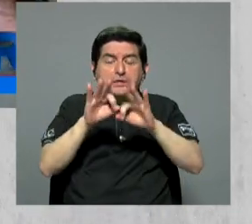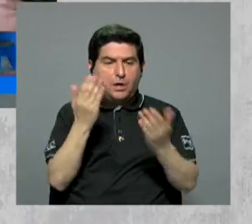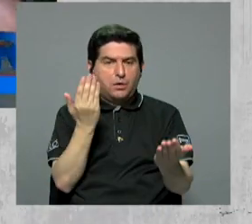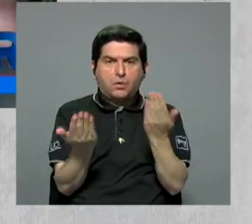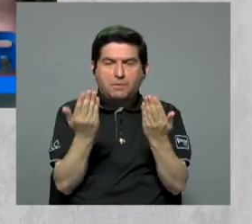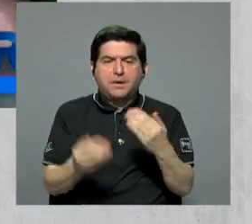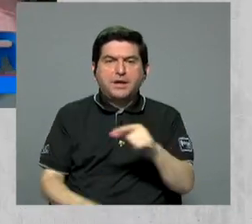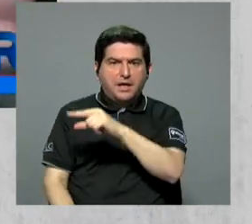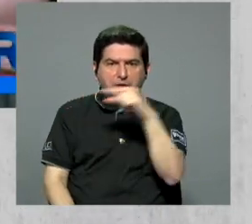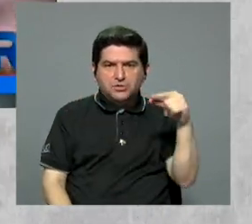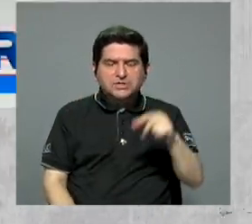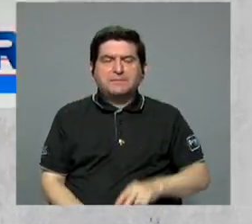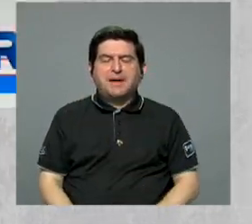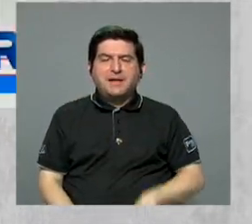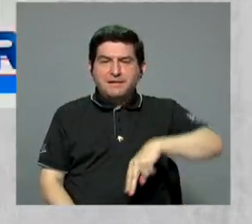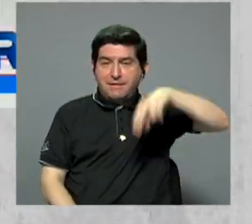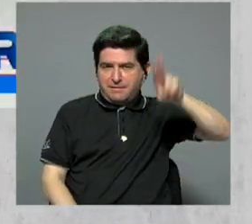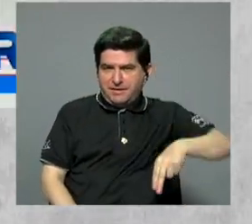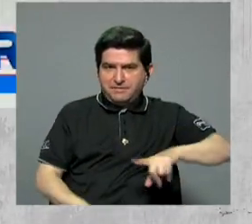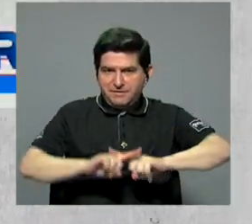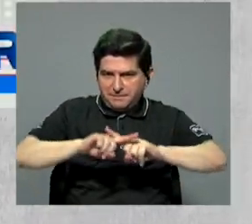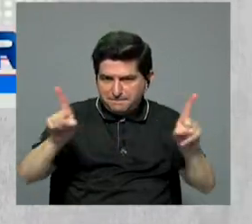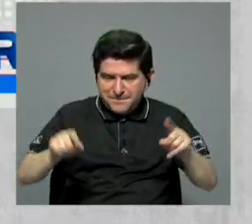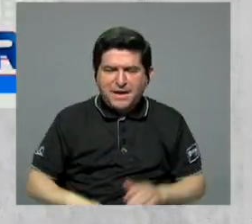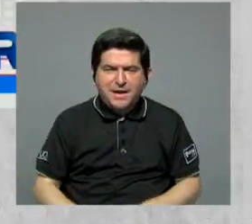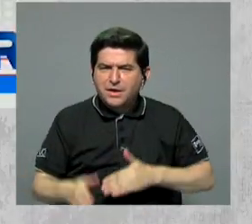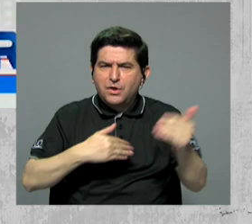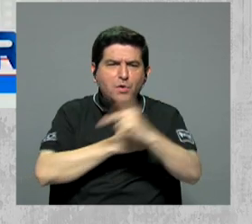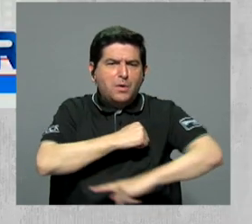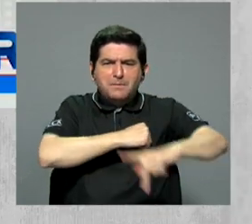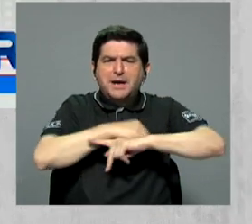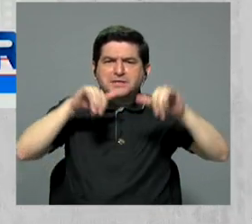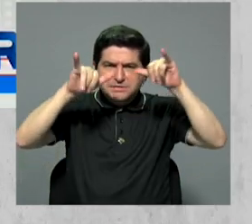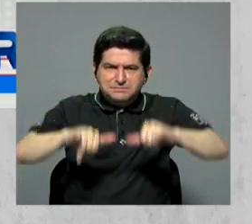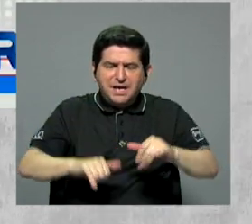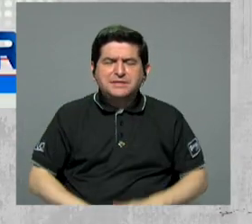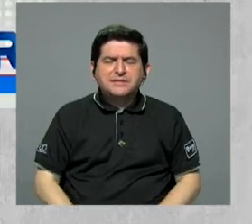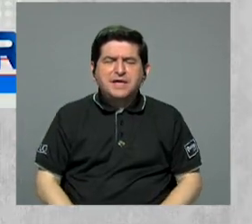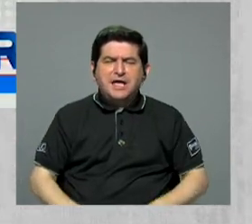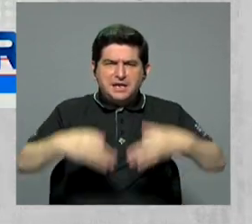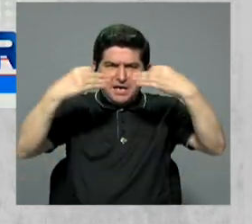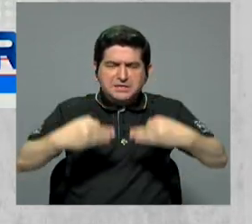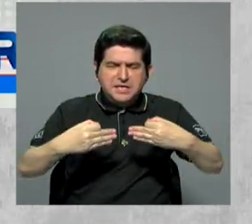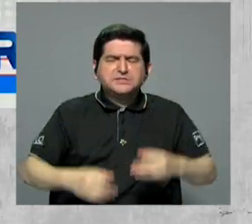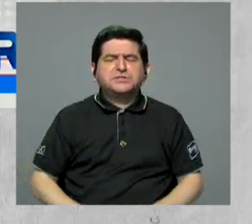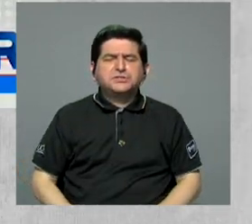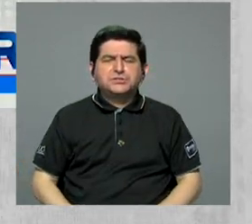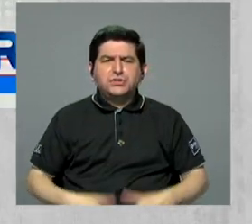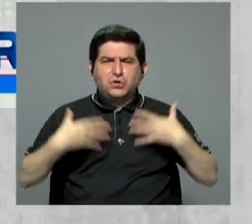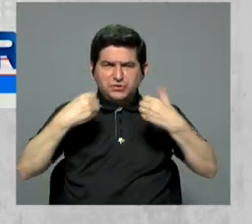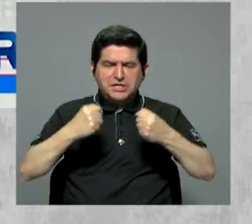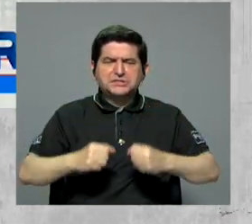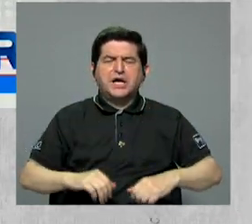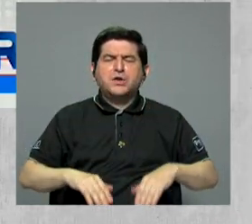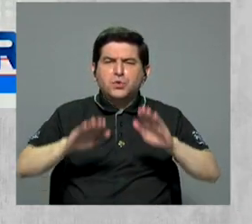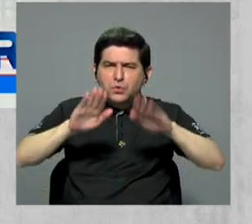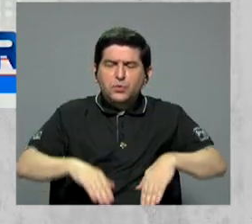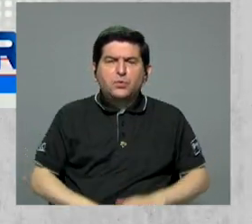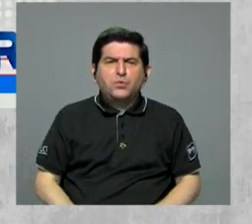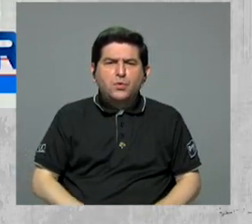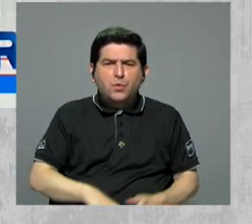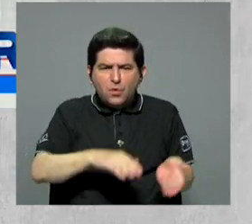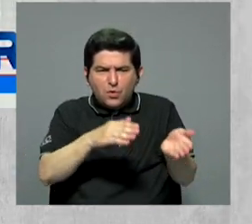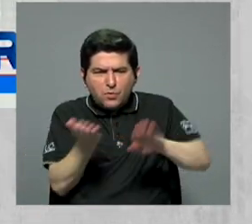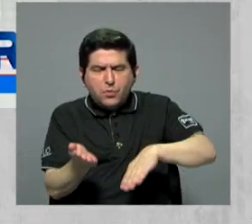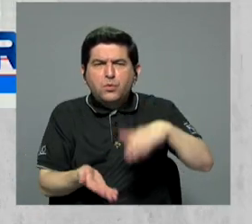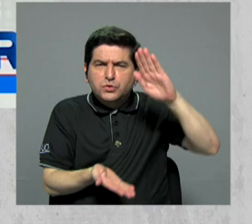comparación con la semana de Navidad. No obstante, pese a que el país mantiene medidas sanitarias relajadas, se redujeron los fallecimientos en